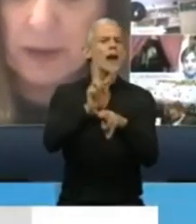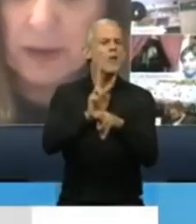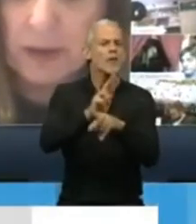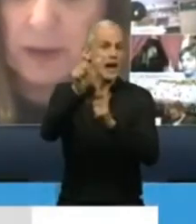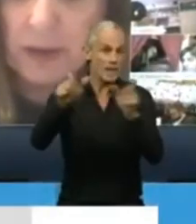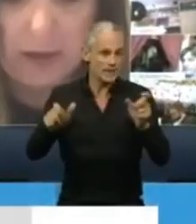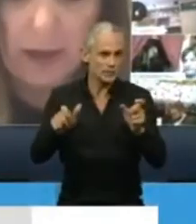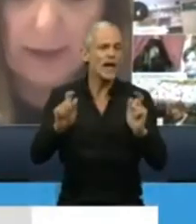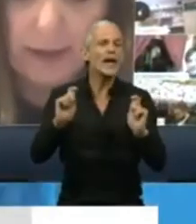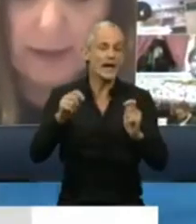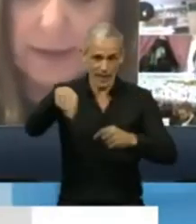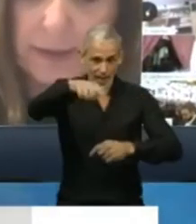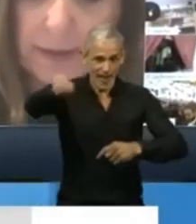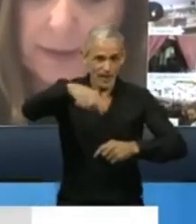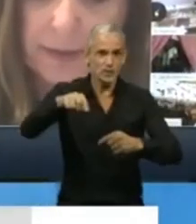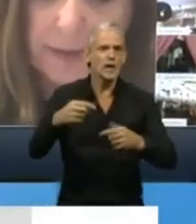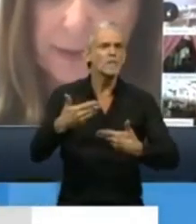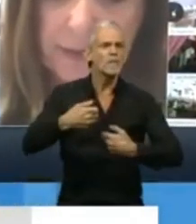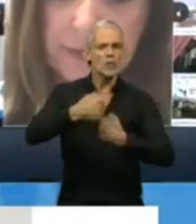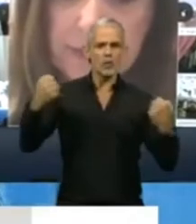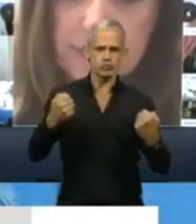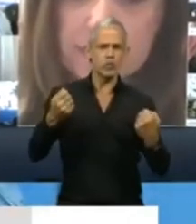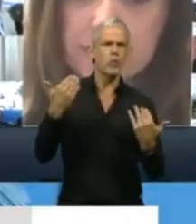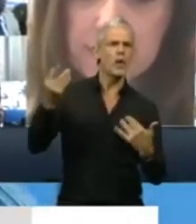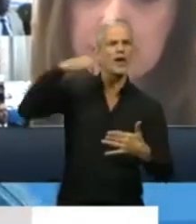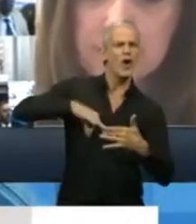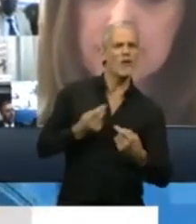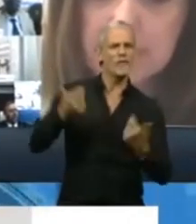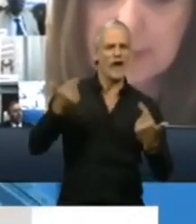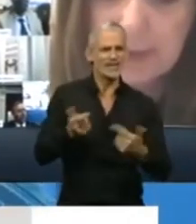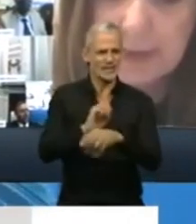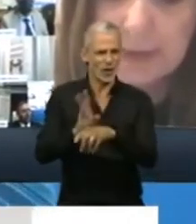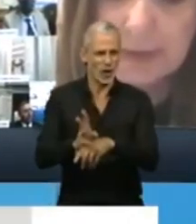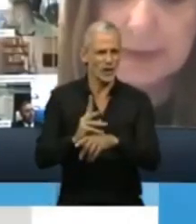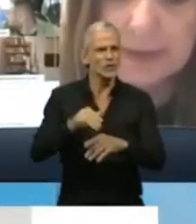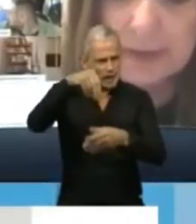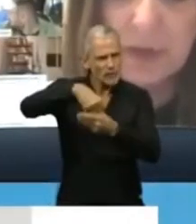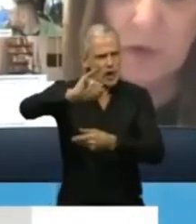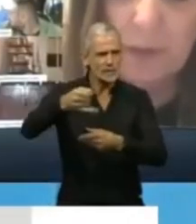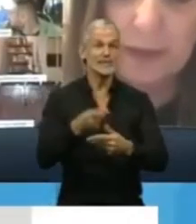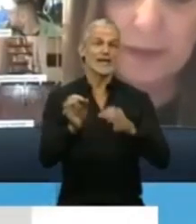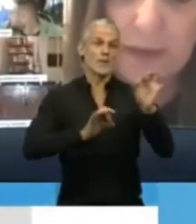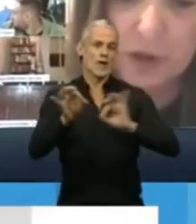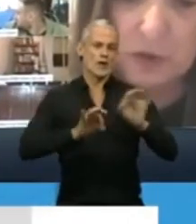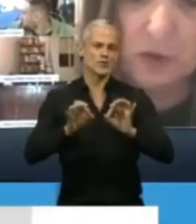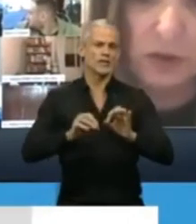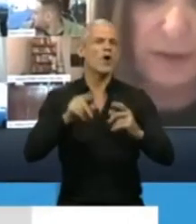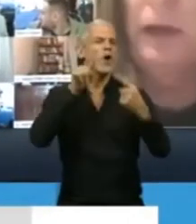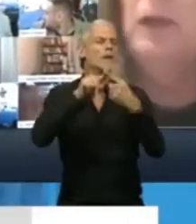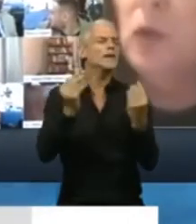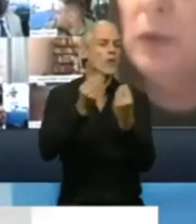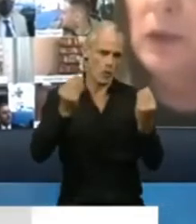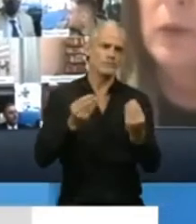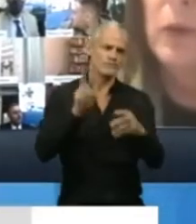están más expuestos a esta enfermedad. Por eso vamos a acompañar este proyecto que tiene el noble propósito